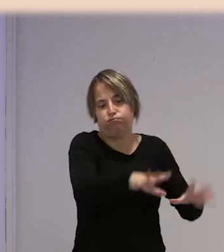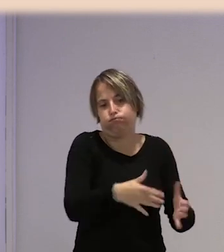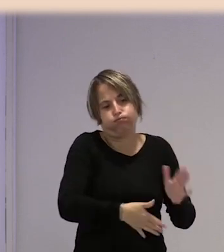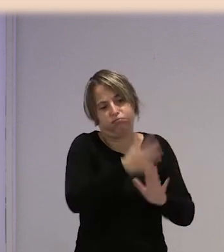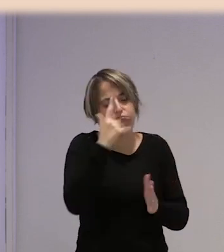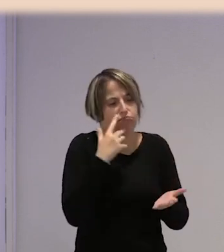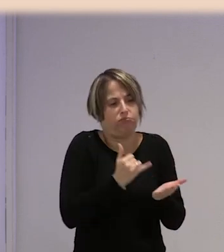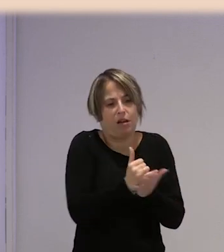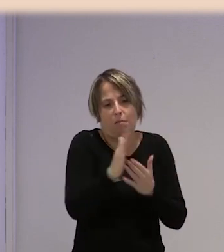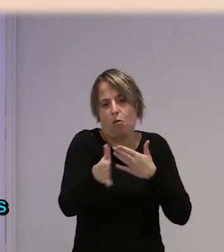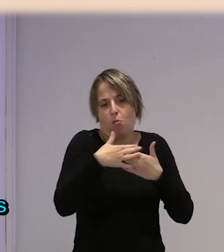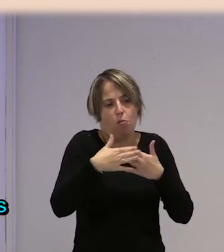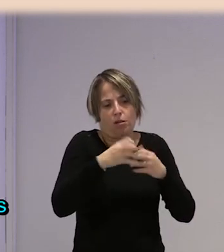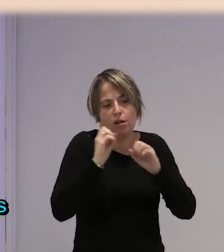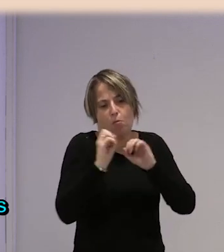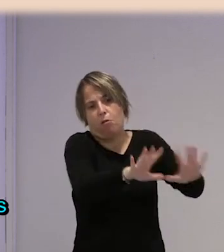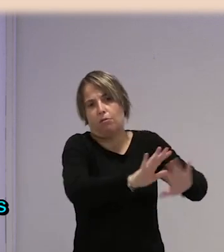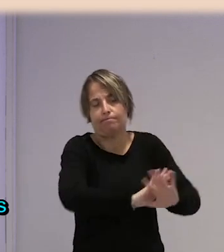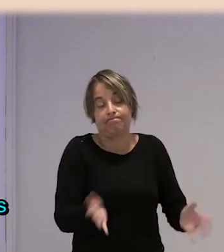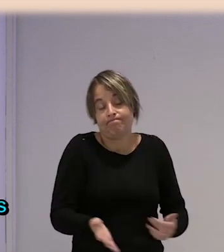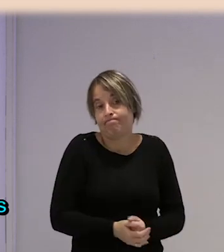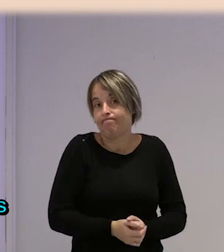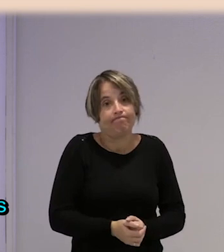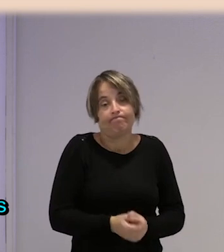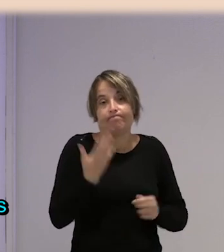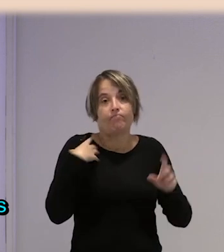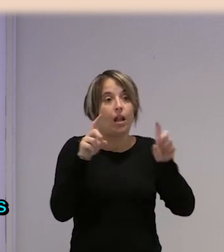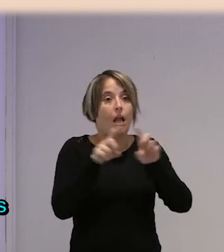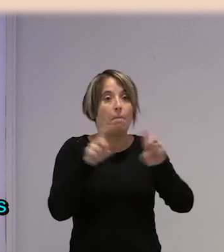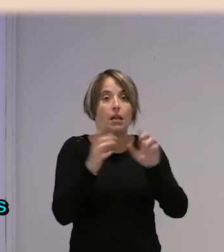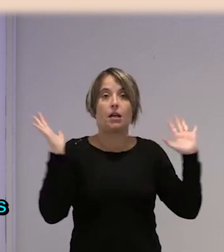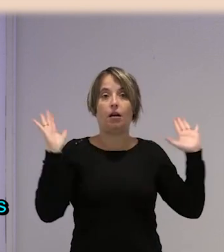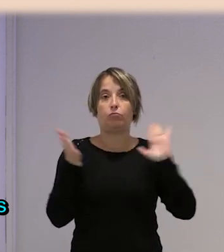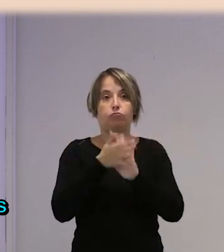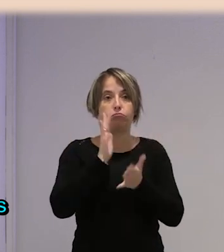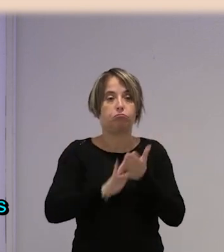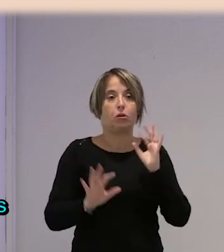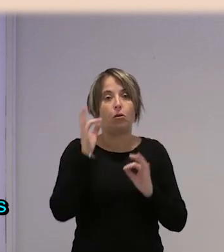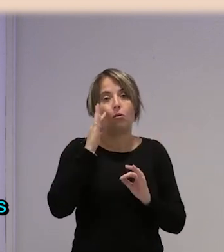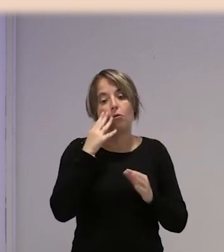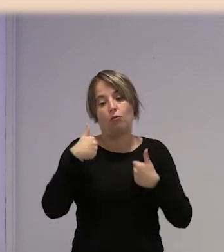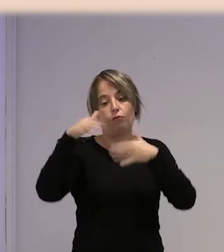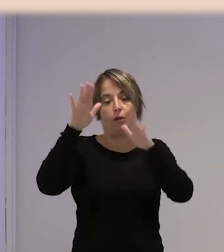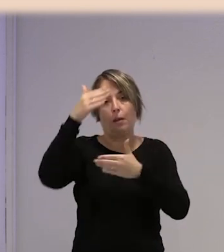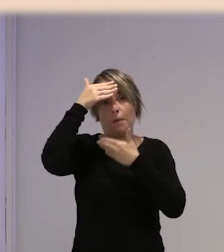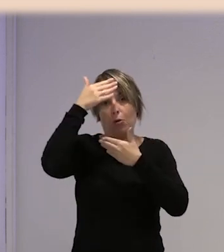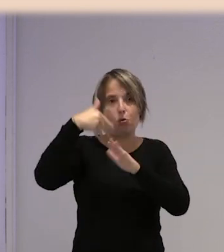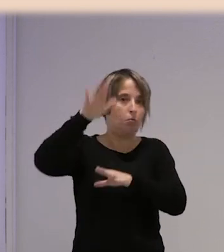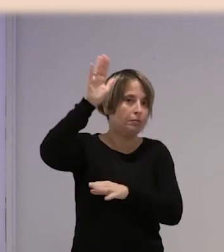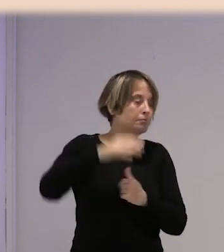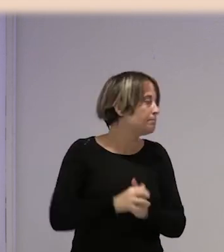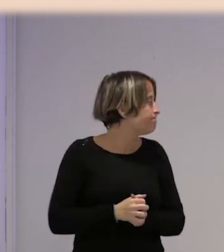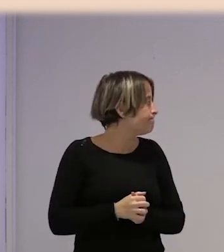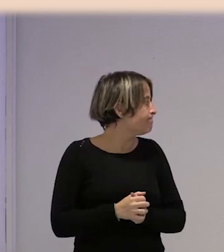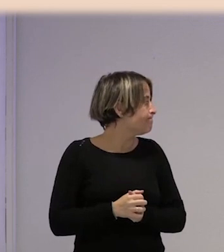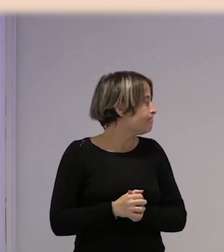medio de la puerta de la cancela y ya está, y la empresa se lava las manos o la coge y la manda para Marruecos. Totalmente. Estamos